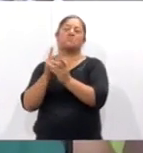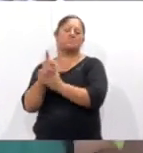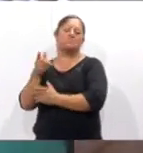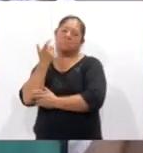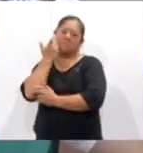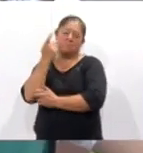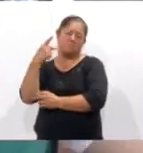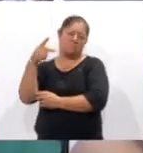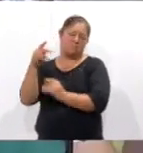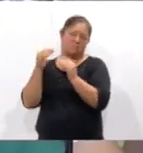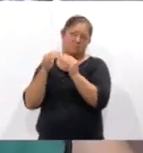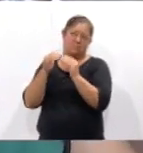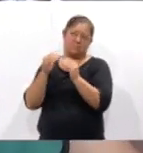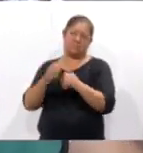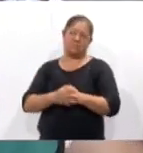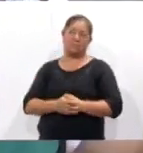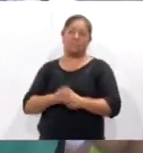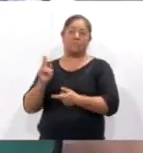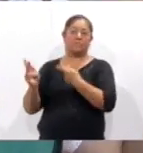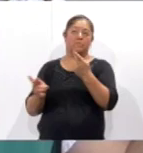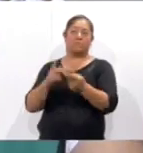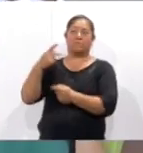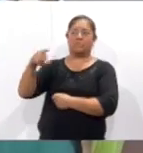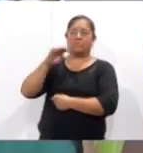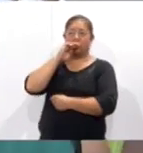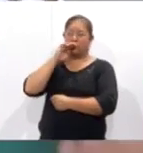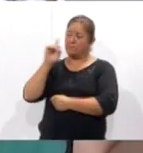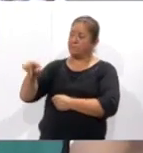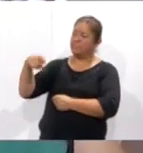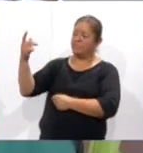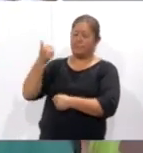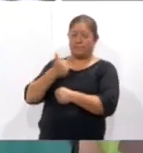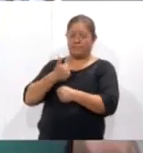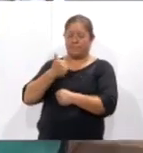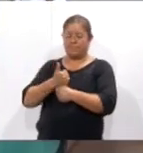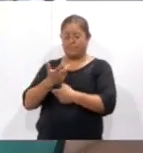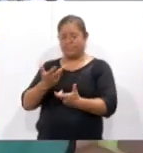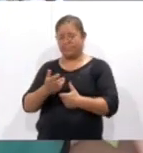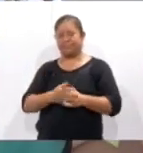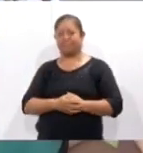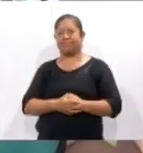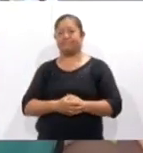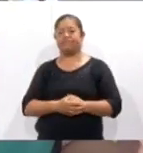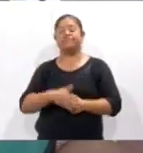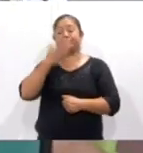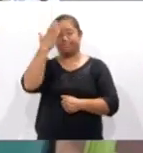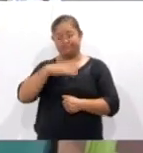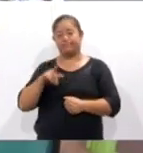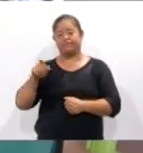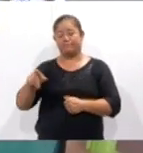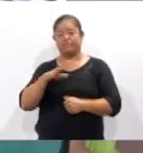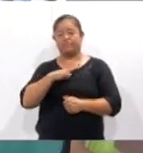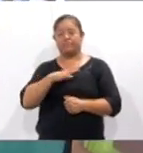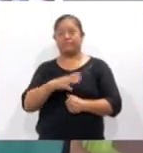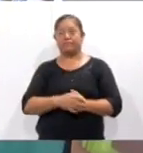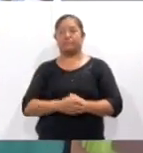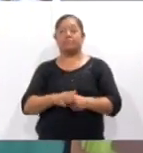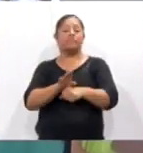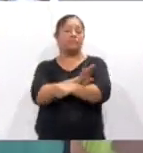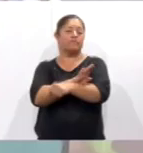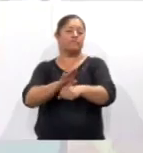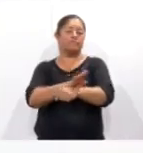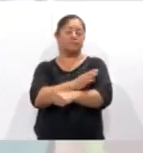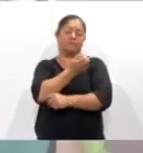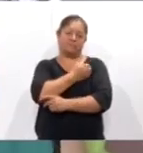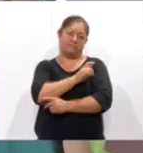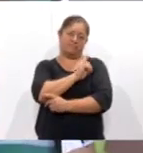tuvieran en casa, preguntando a su mamá, a sus abuelos, a sus abuelas, que sepan que tienen beneficios para